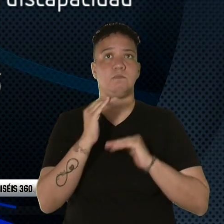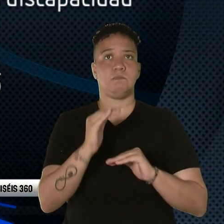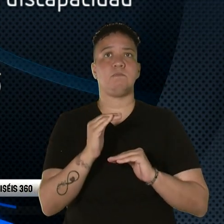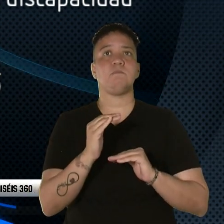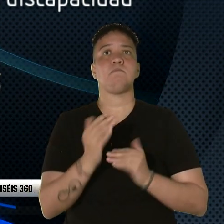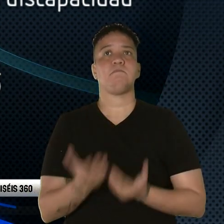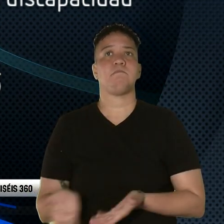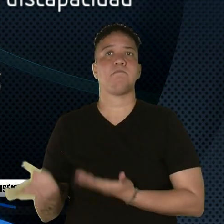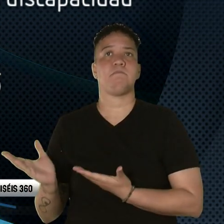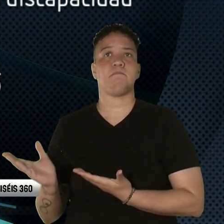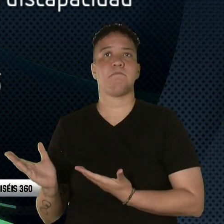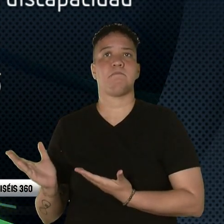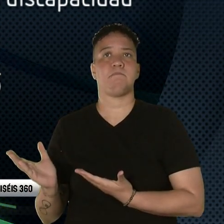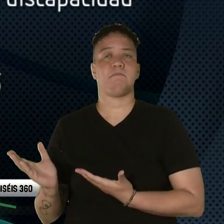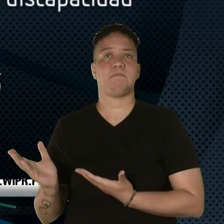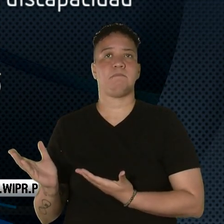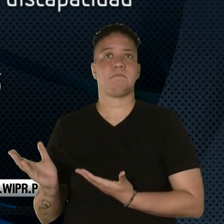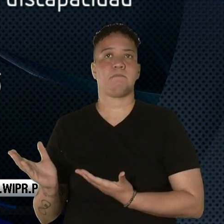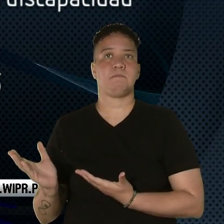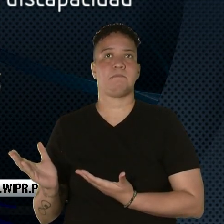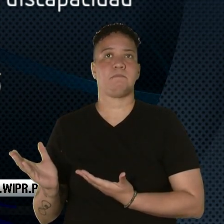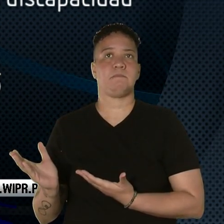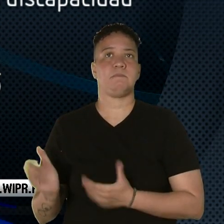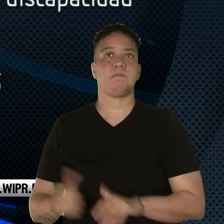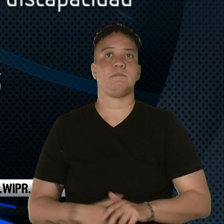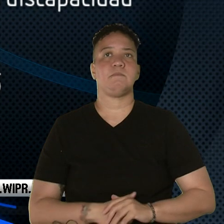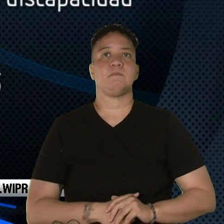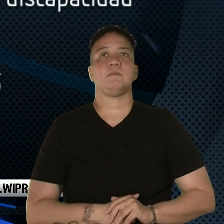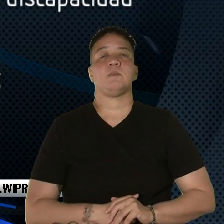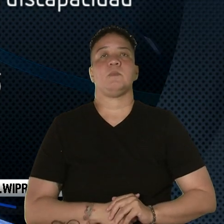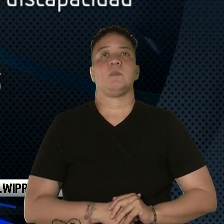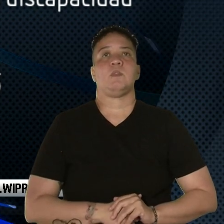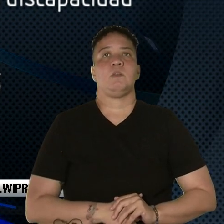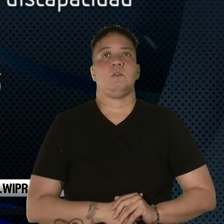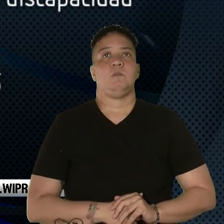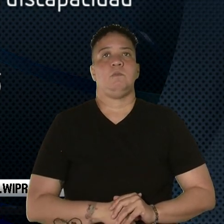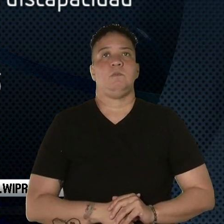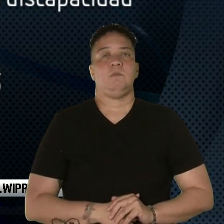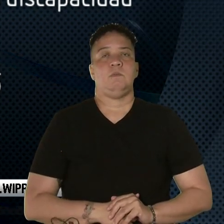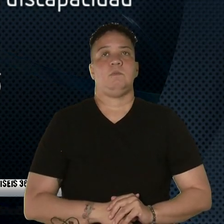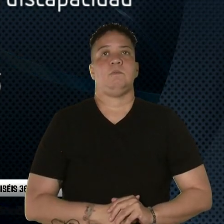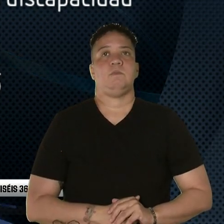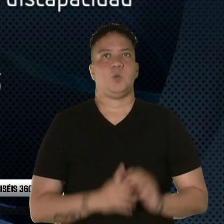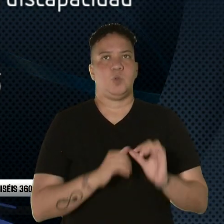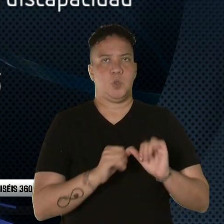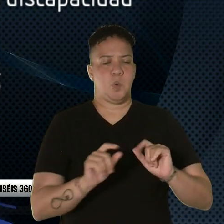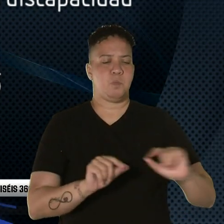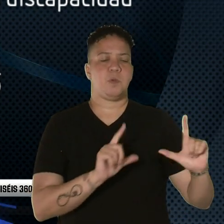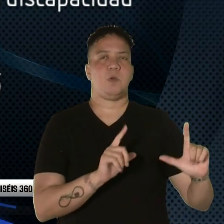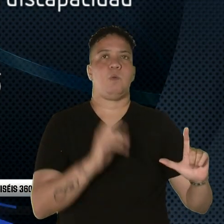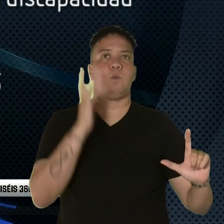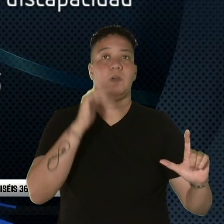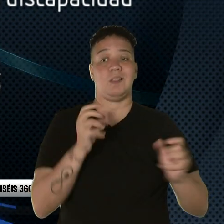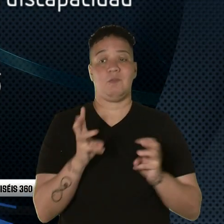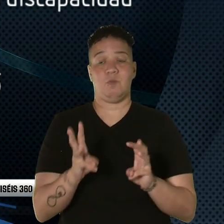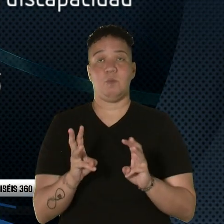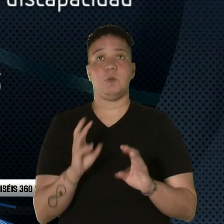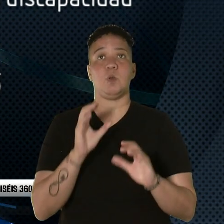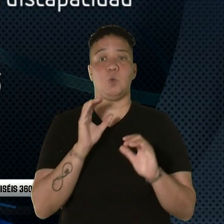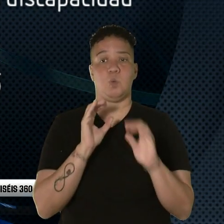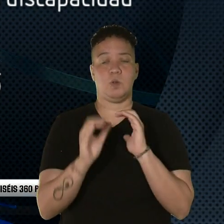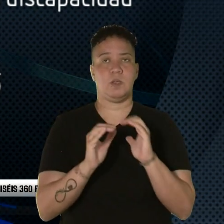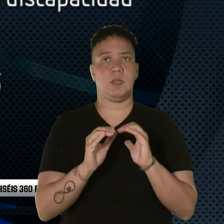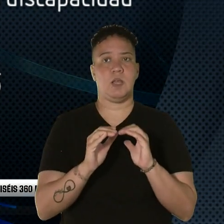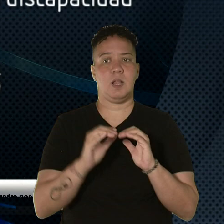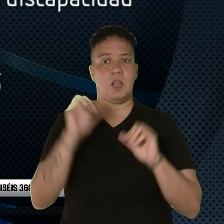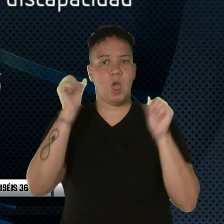787-625-6955. Seguimos en pantalla con esto porque de esta forma usted puede comunicarse y salir de la